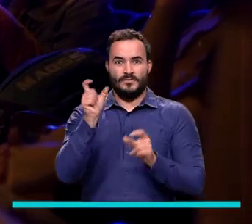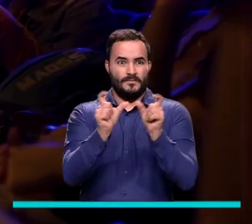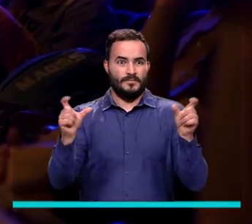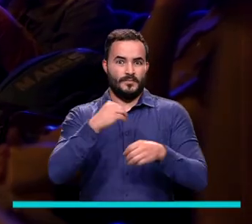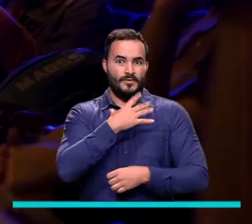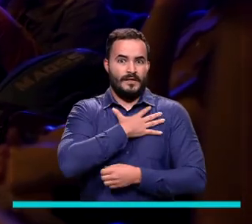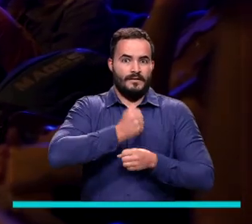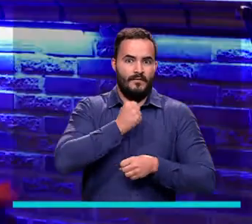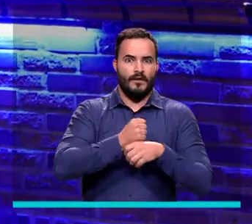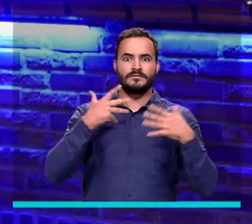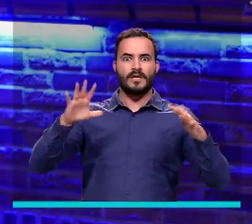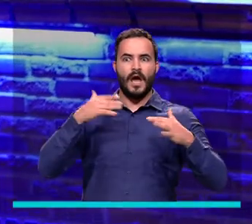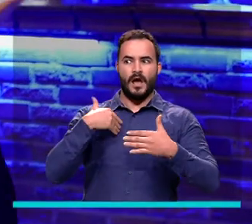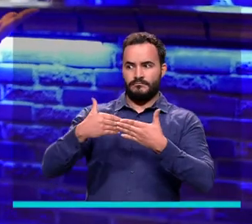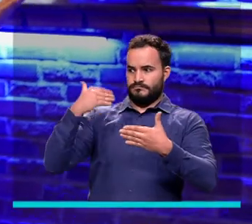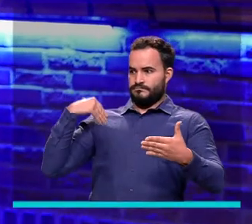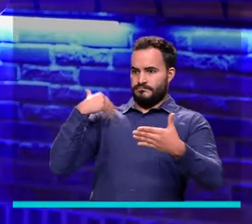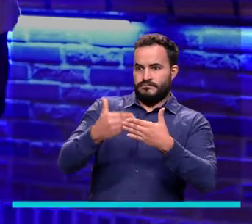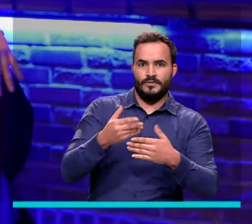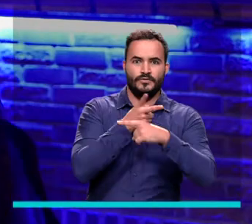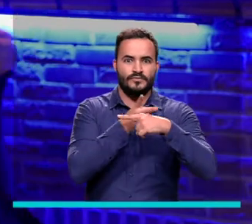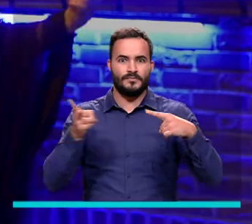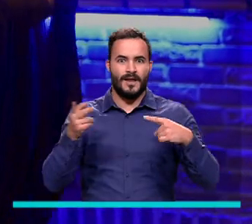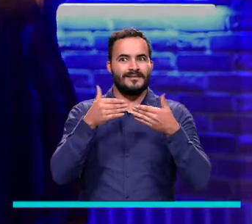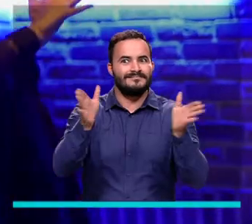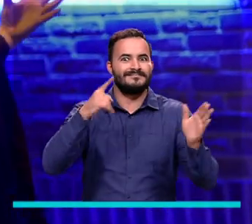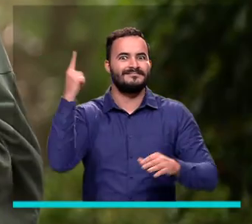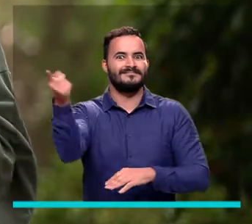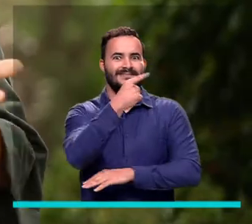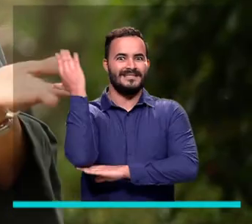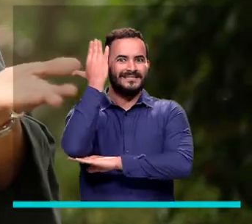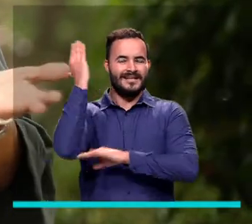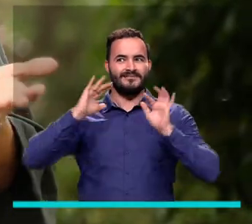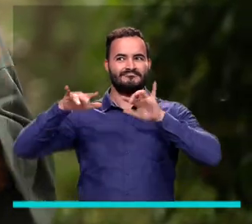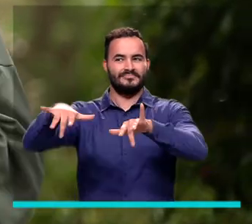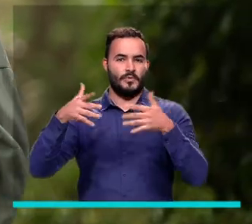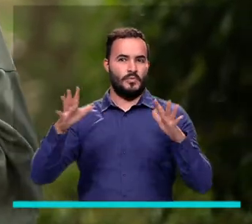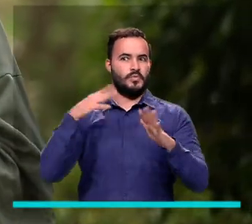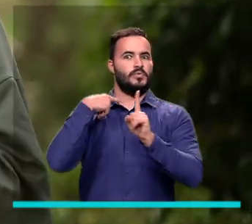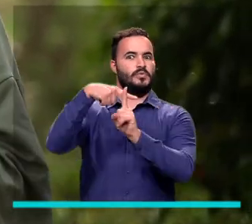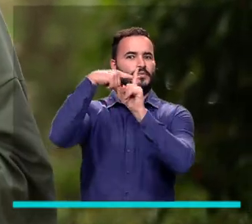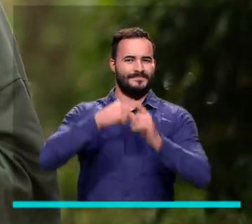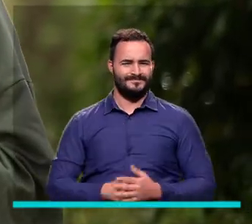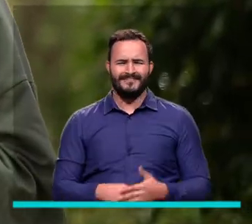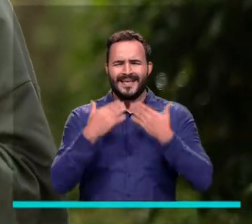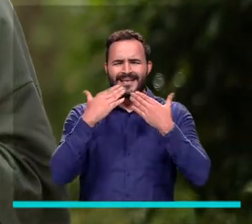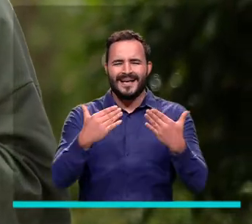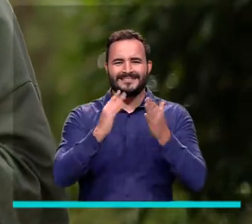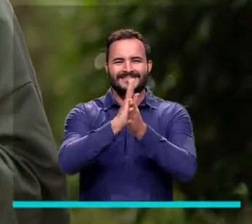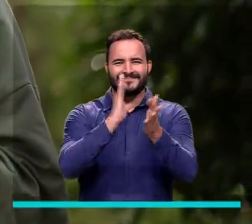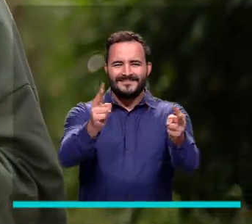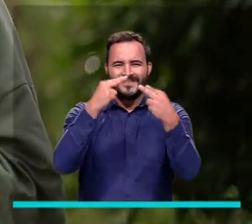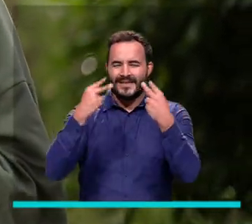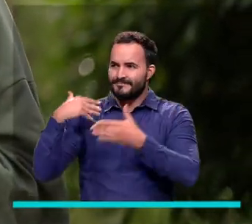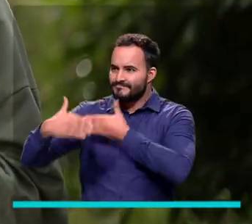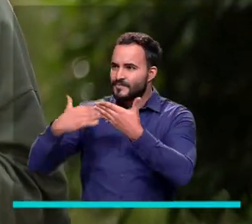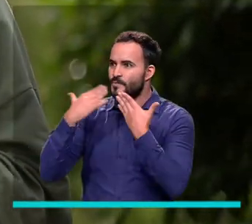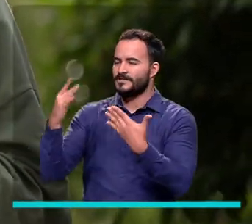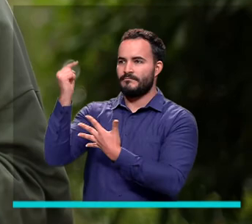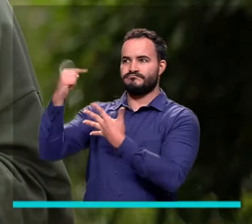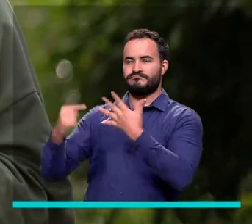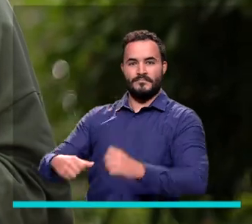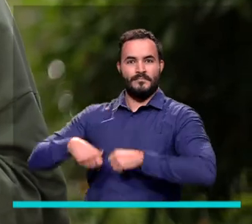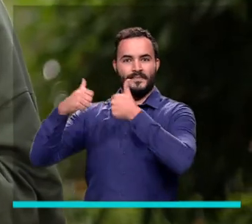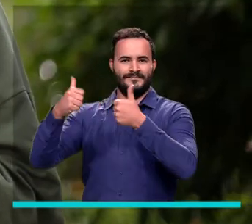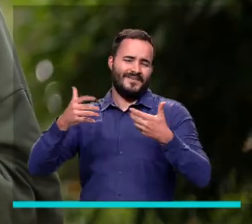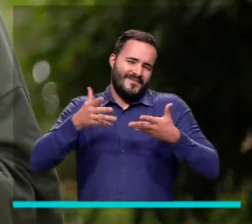dejan las primeras dos semanas de la reapertura de las salas de teatro en Medellín. Gracias por acompañarnos nuevamente en Medellín Conecta TV. De